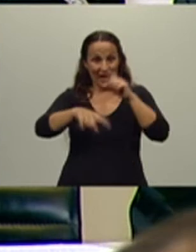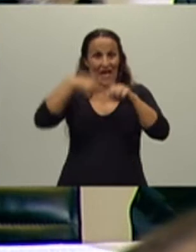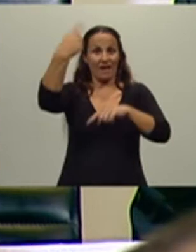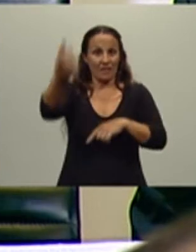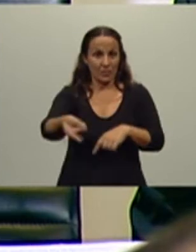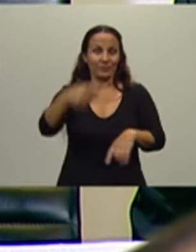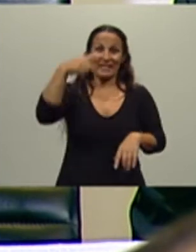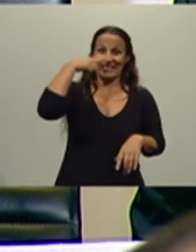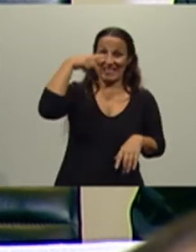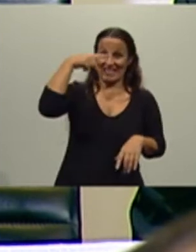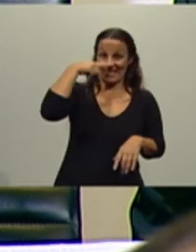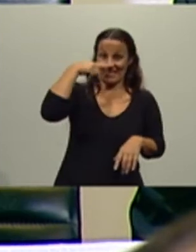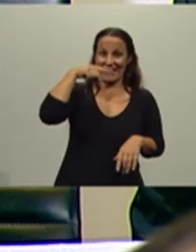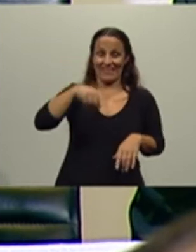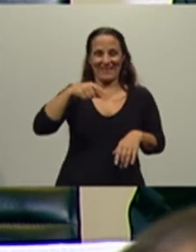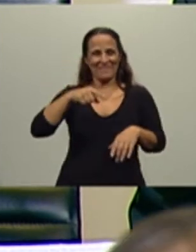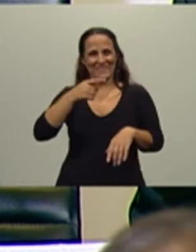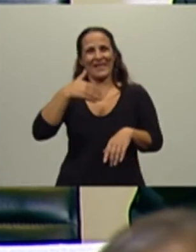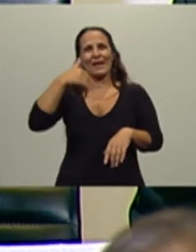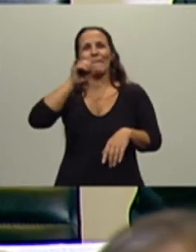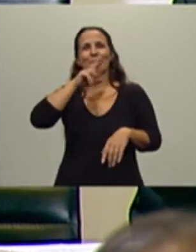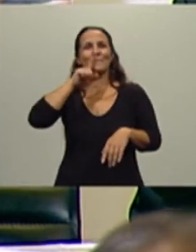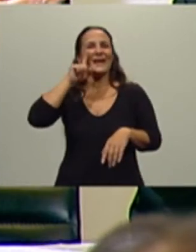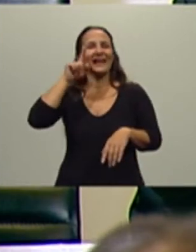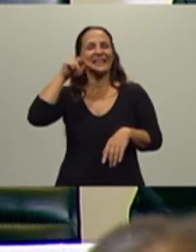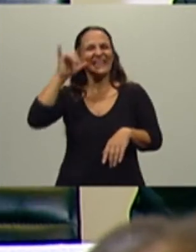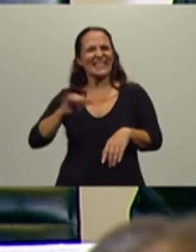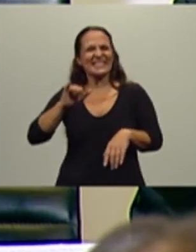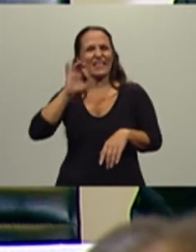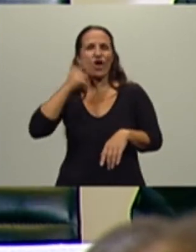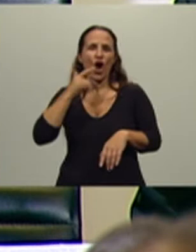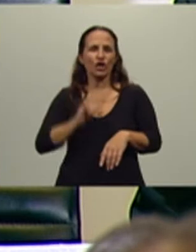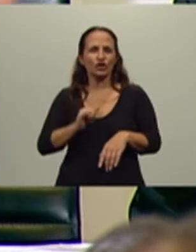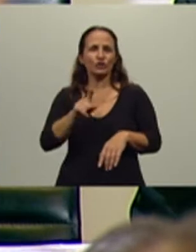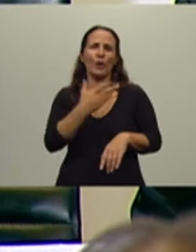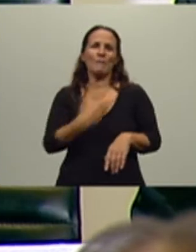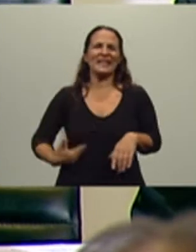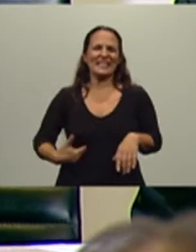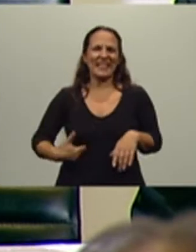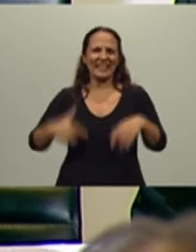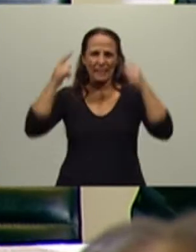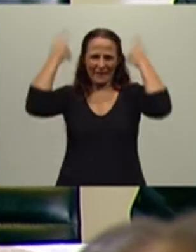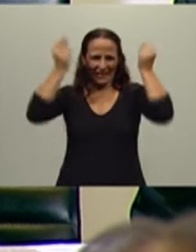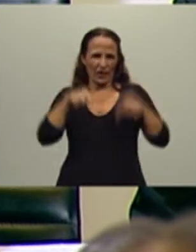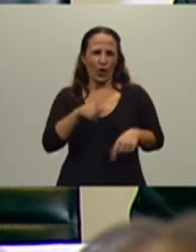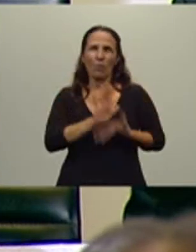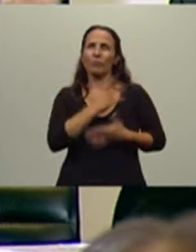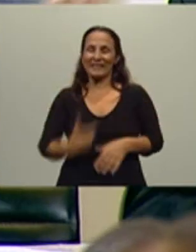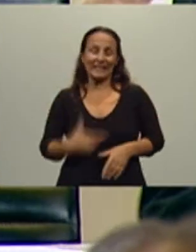77, Martínez Dios, ya presidente, presidente, bien digo, fue un lapsus,